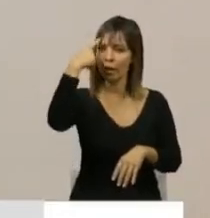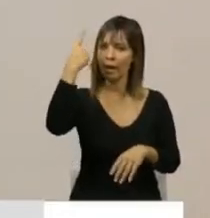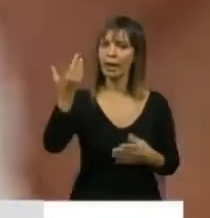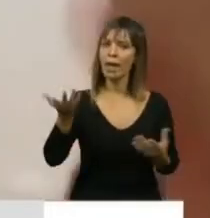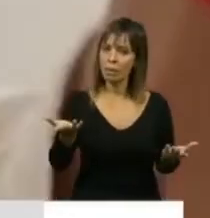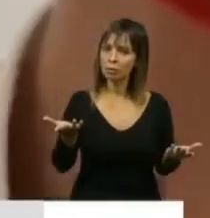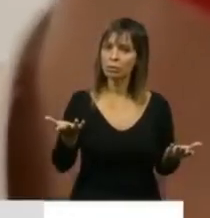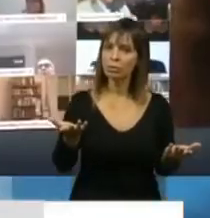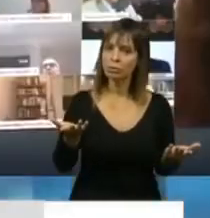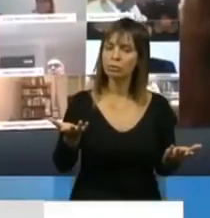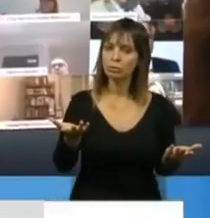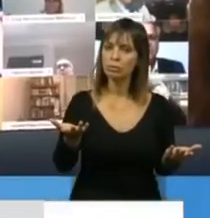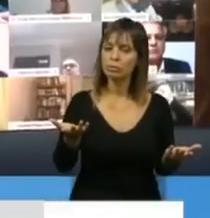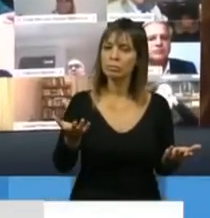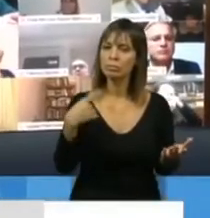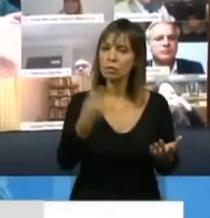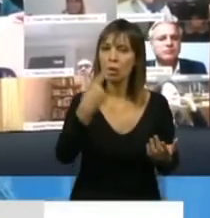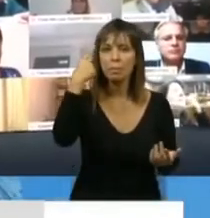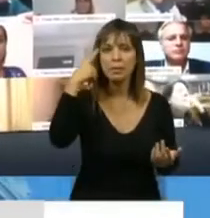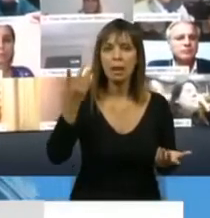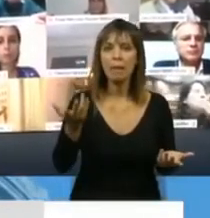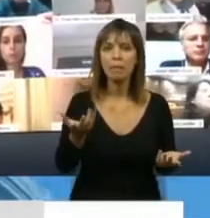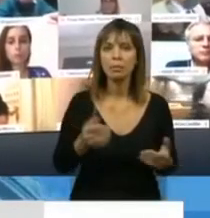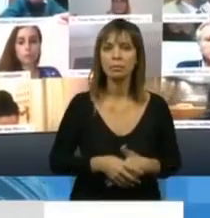debíamos...